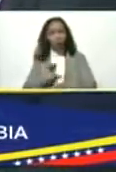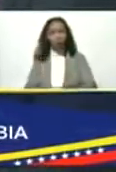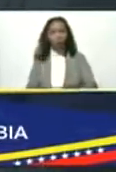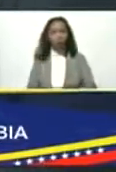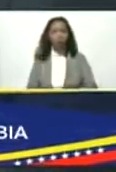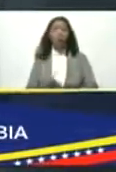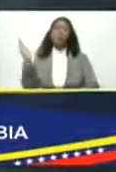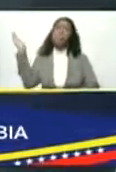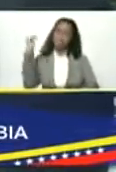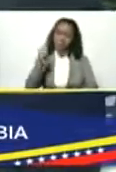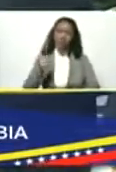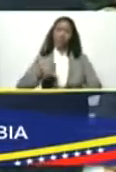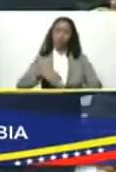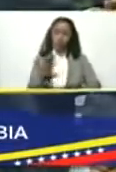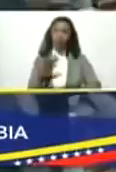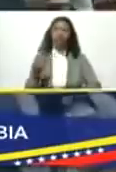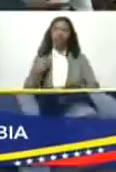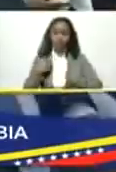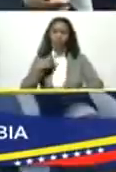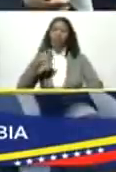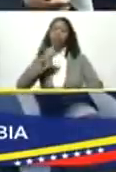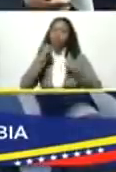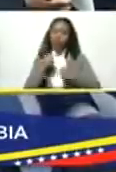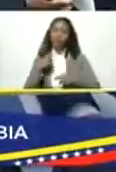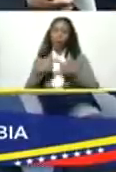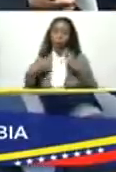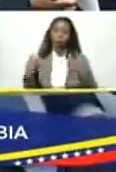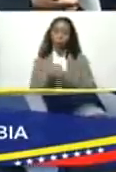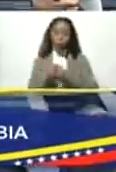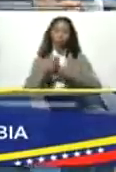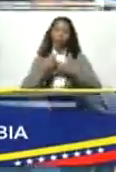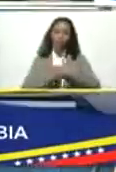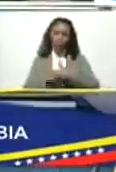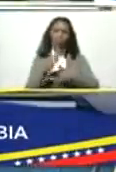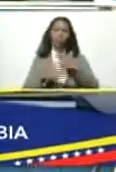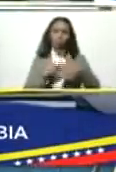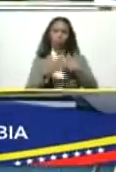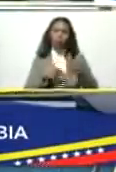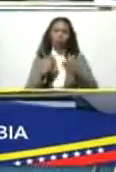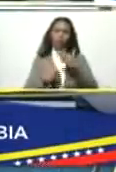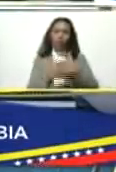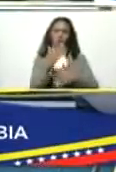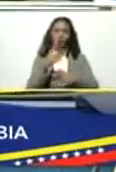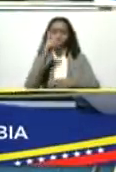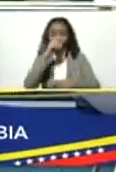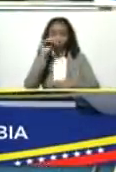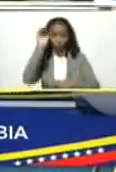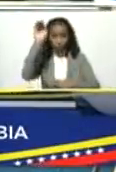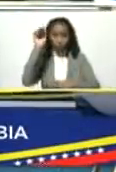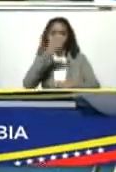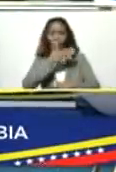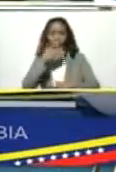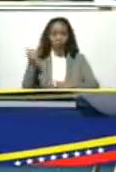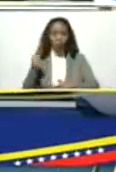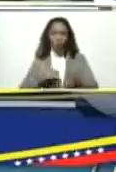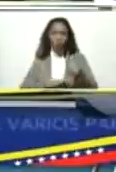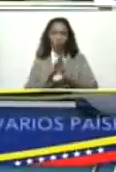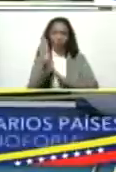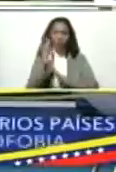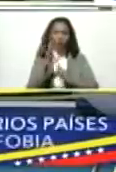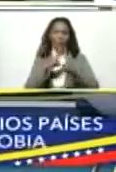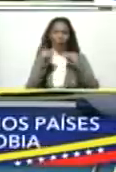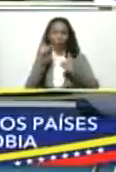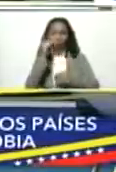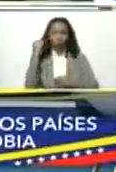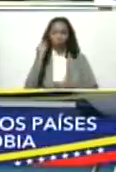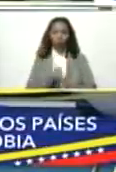vénganse pues que la vivimos dura bueno pero juntos vamos saliendo adelante y los años que vienen serán mejores para todos y